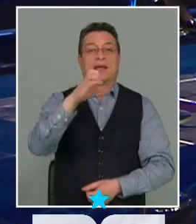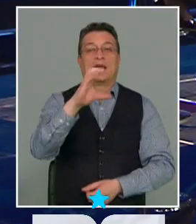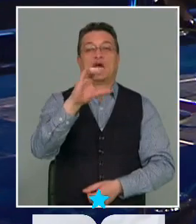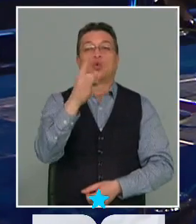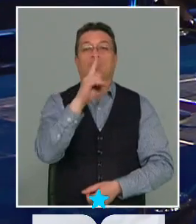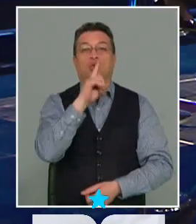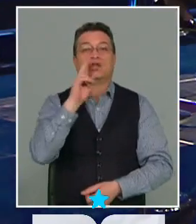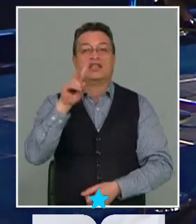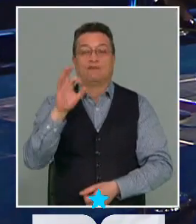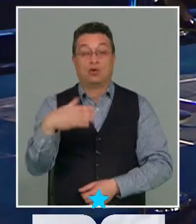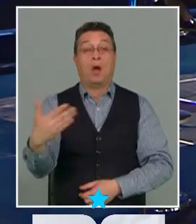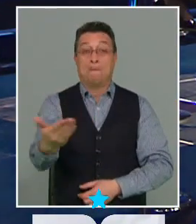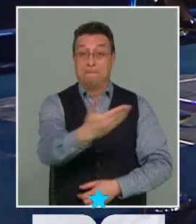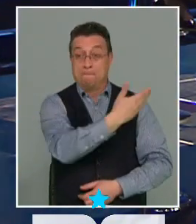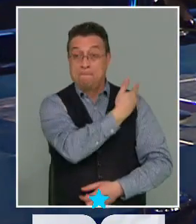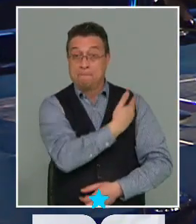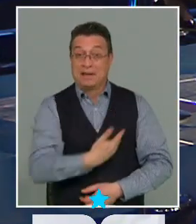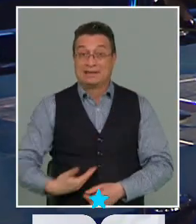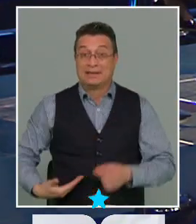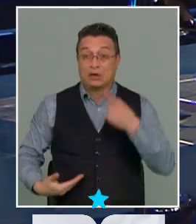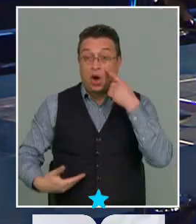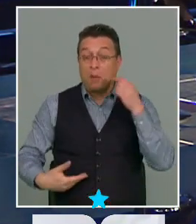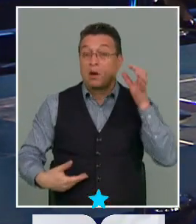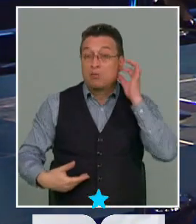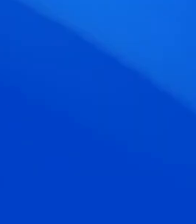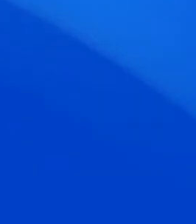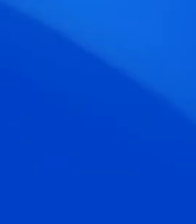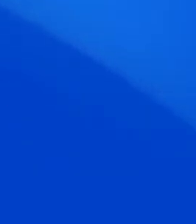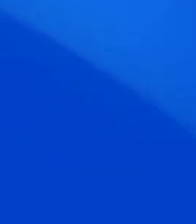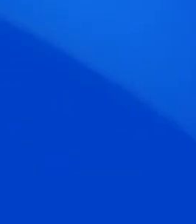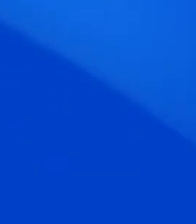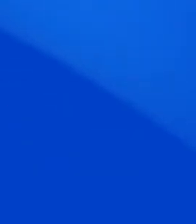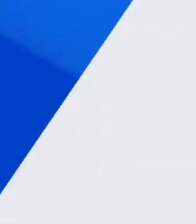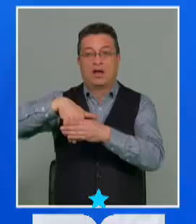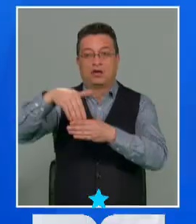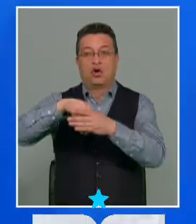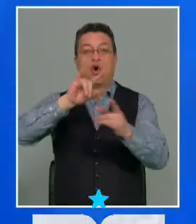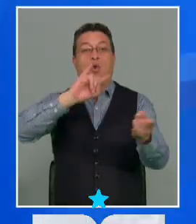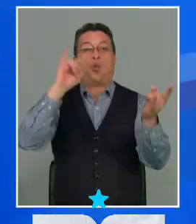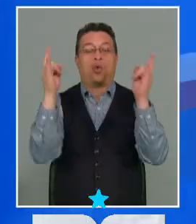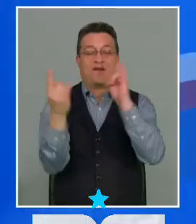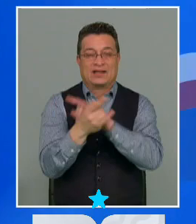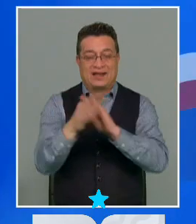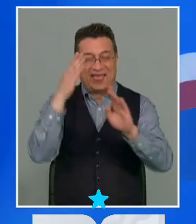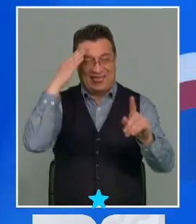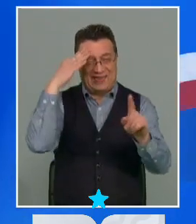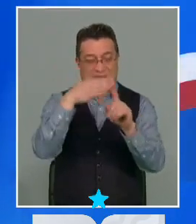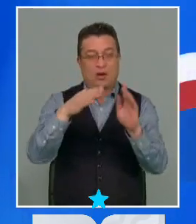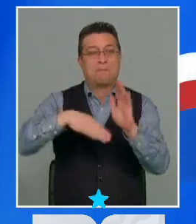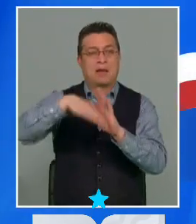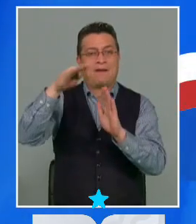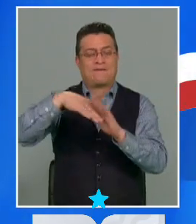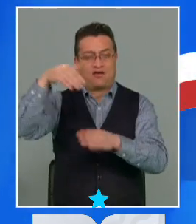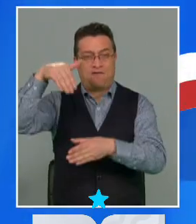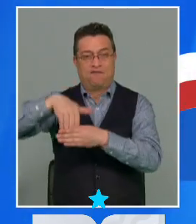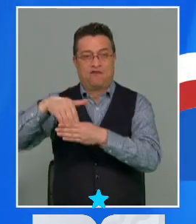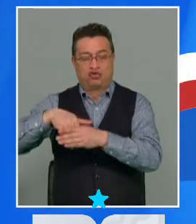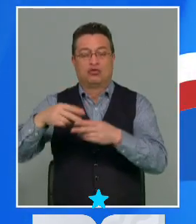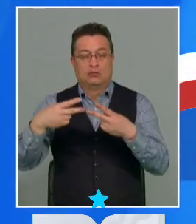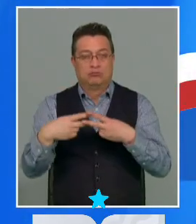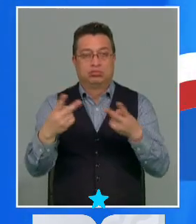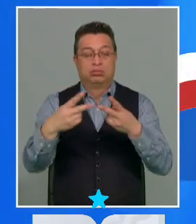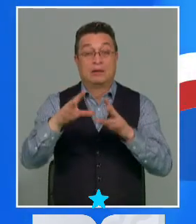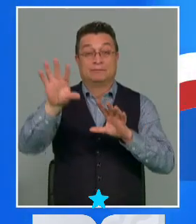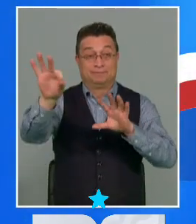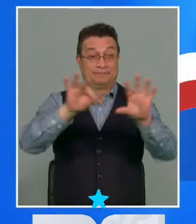La Presidenta o el Presidente se elegirá mediante sufragio universal y directo por la mayoría absoluta de los votos válidamente emitidos. La